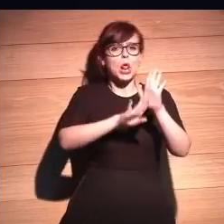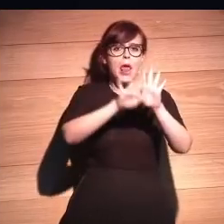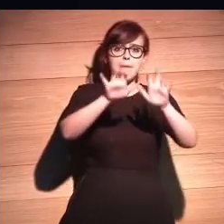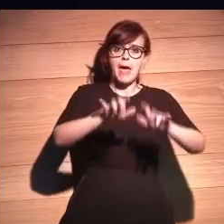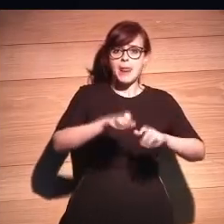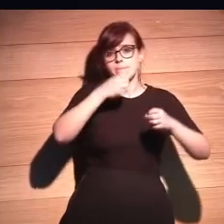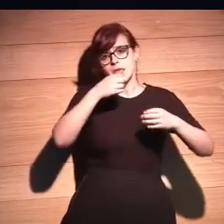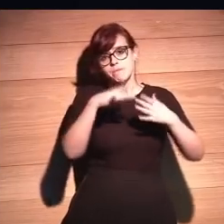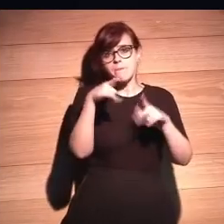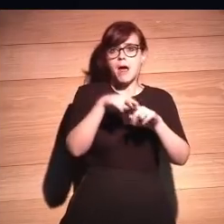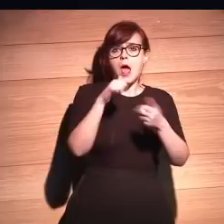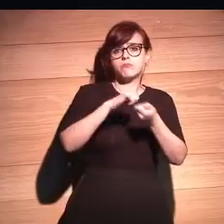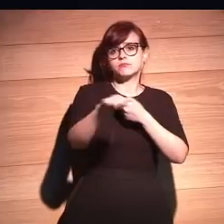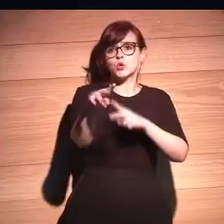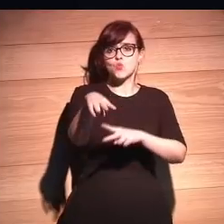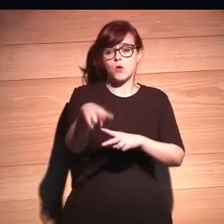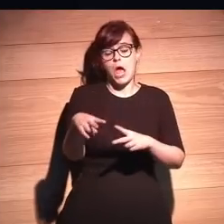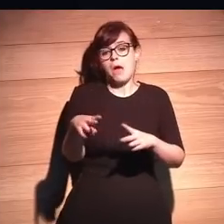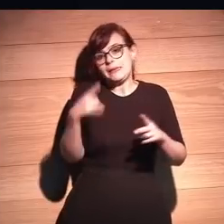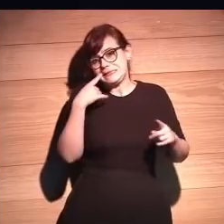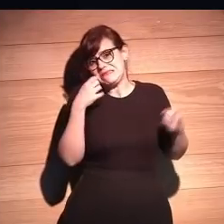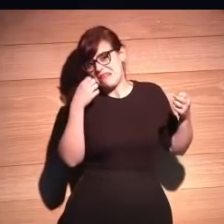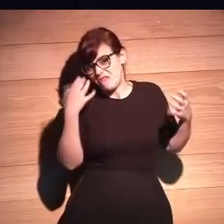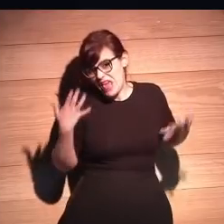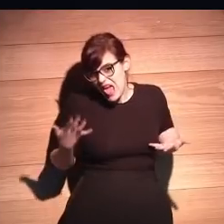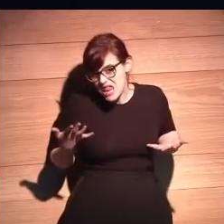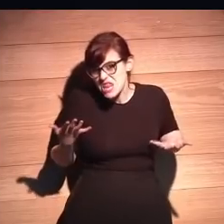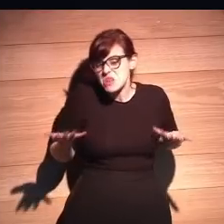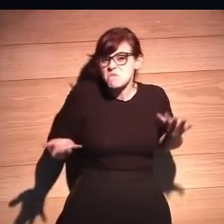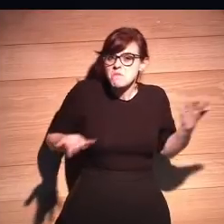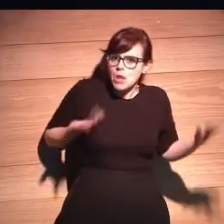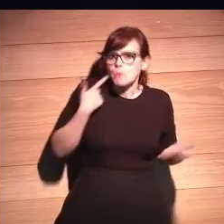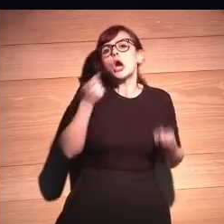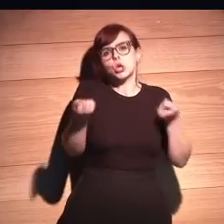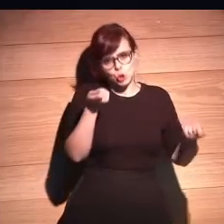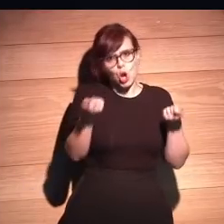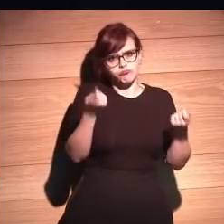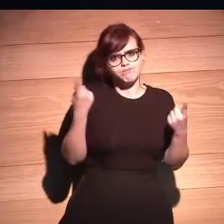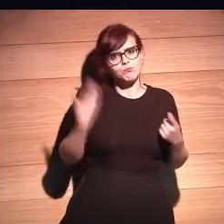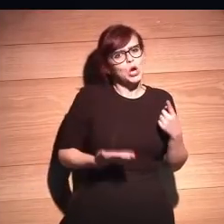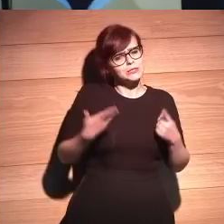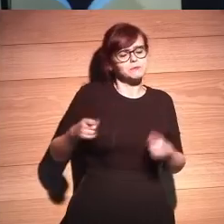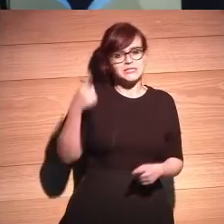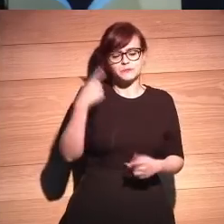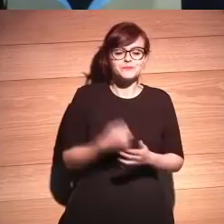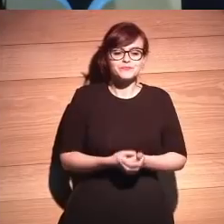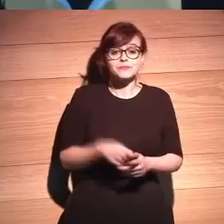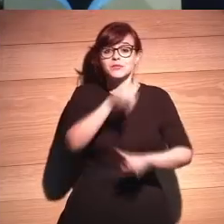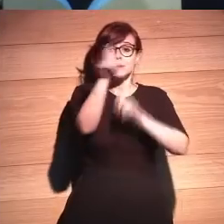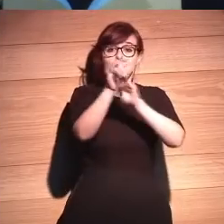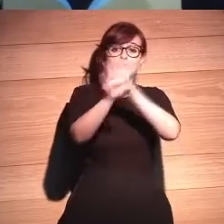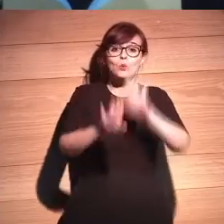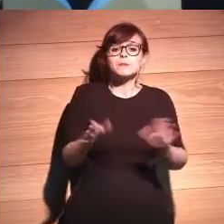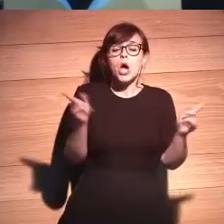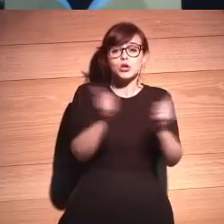y nunca haré mal a nadie ¿no? está bien ¿eh? pero mejor que haya un control ¿no? y la última pregunta